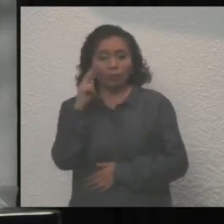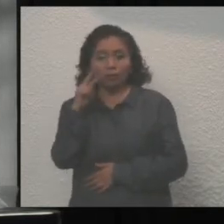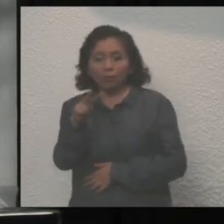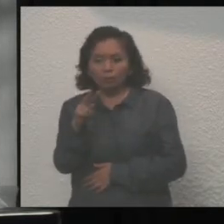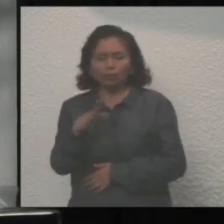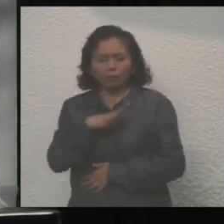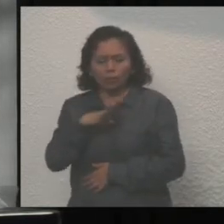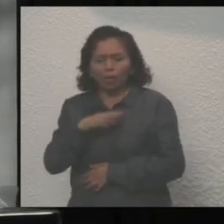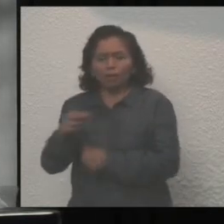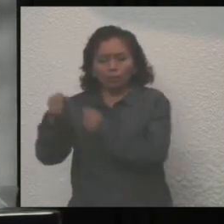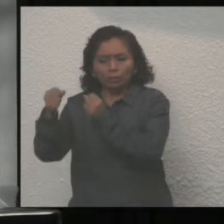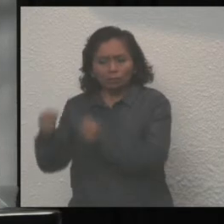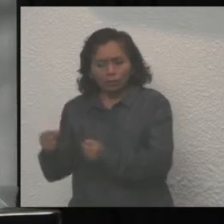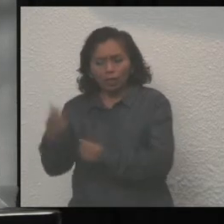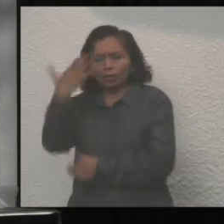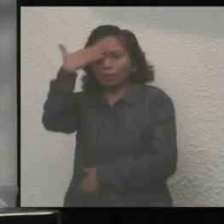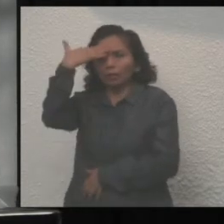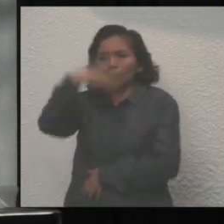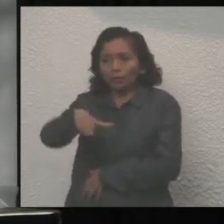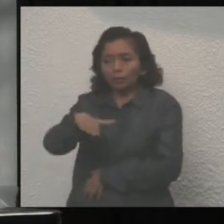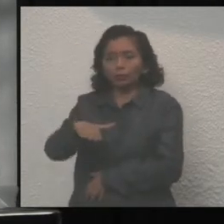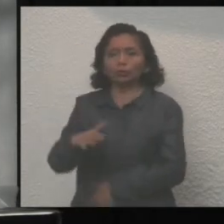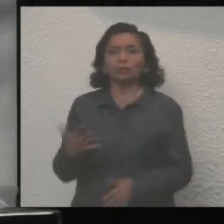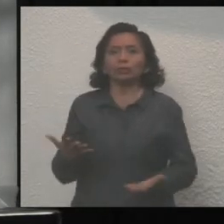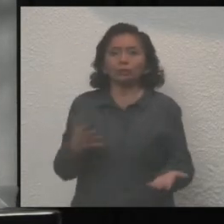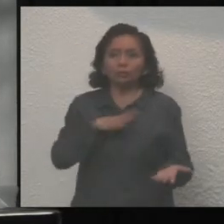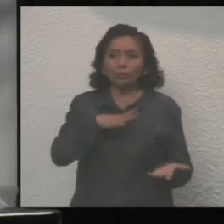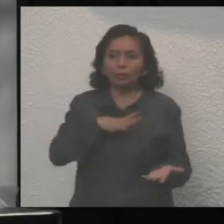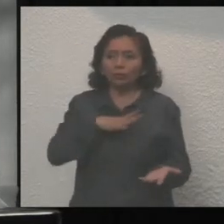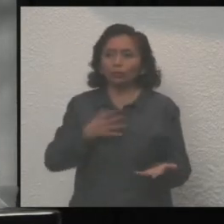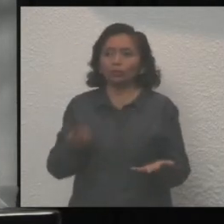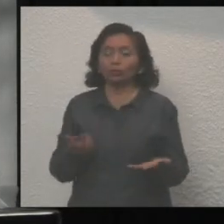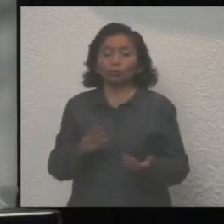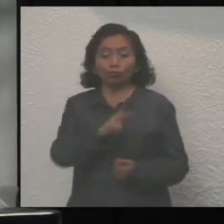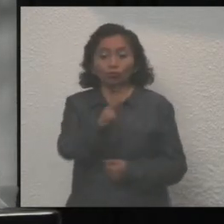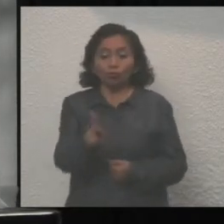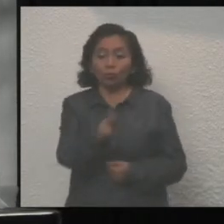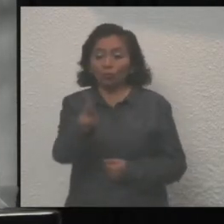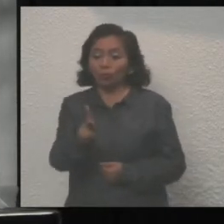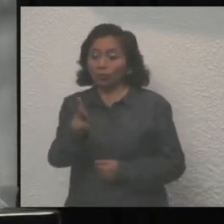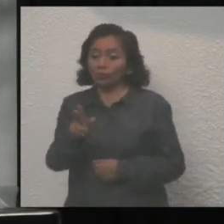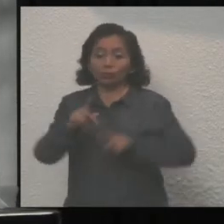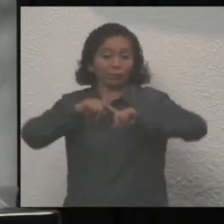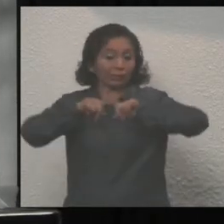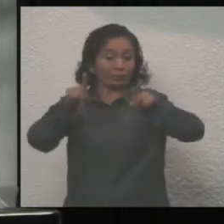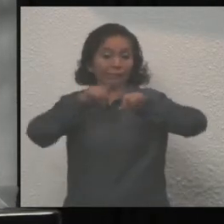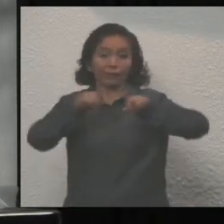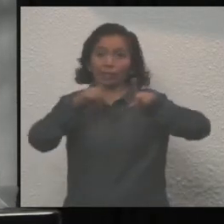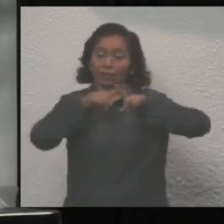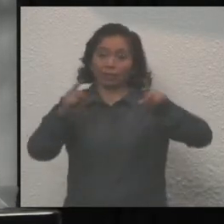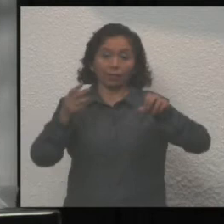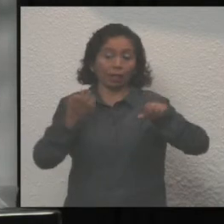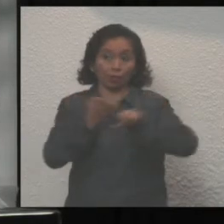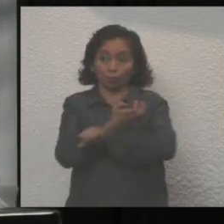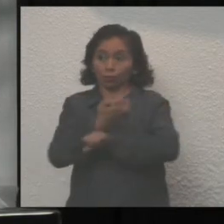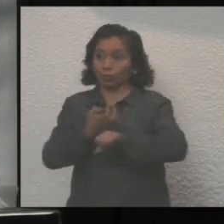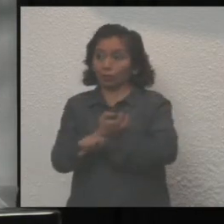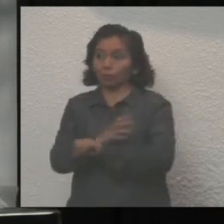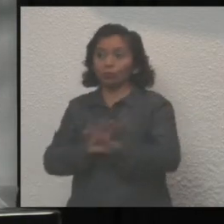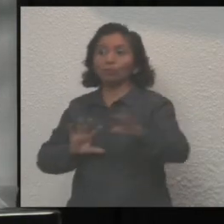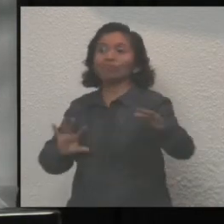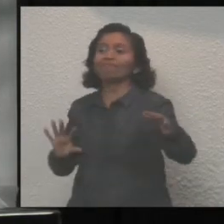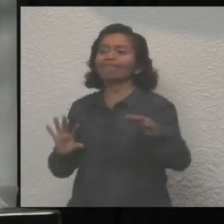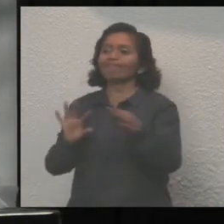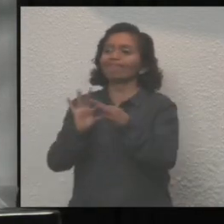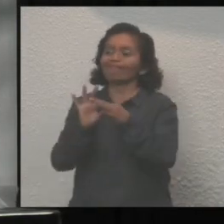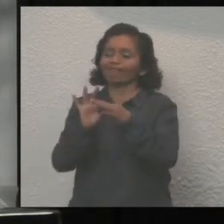seguridad y sabemos, insisto, que tenemos una población muy distinta a los demás estados, pero no ha permeado con